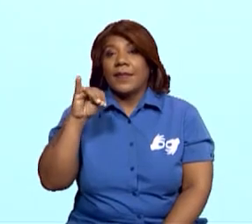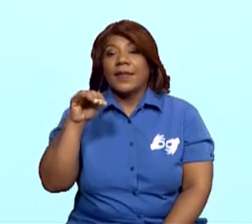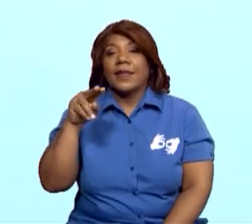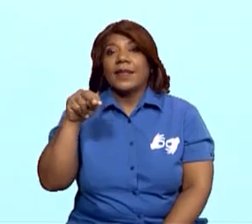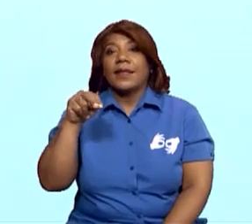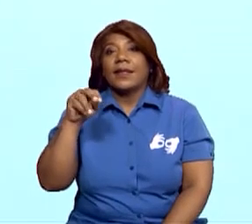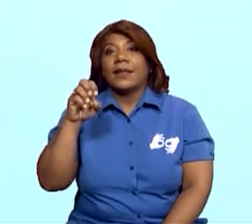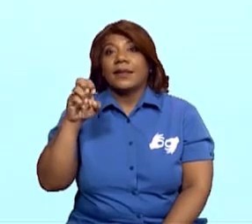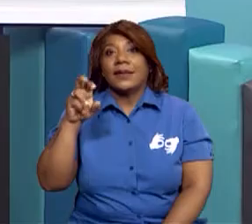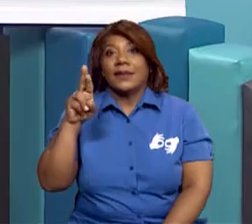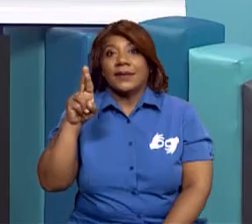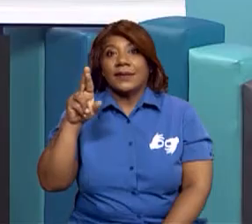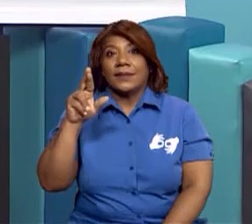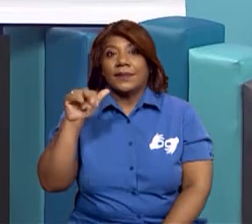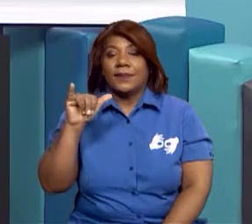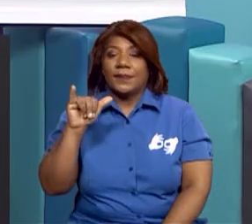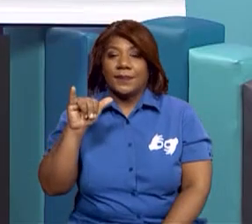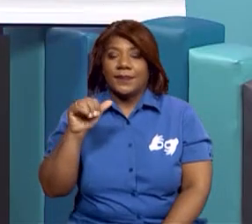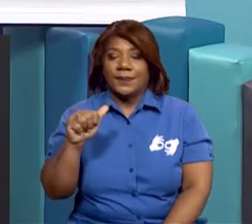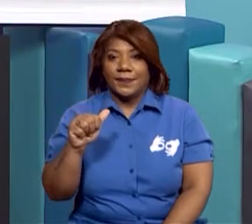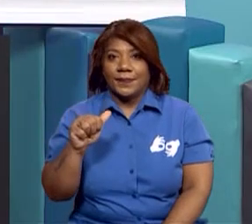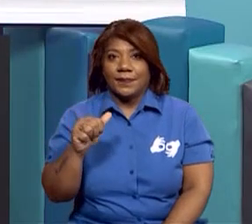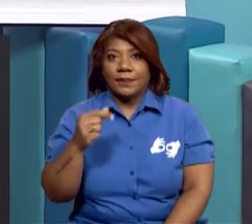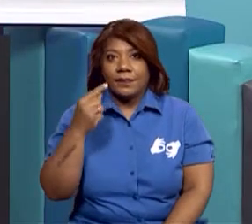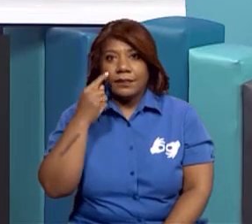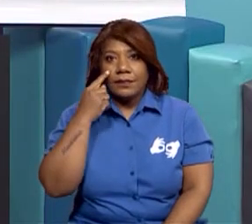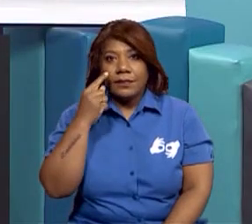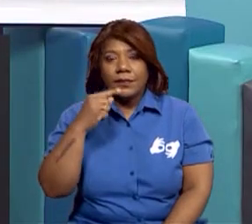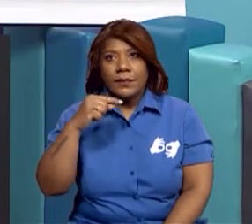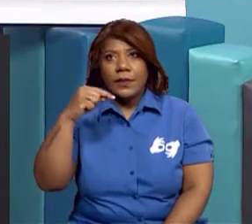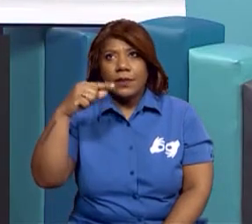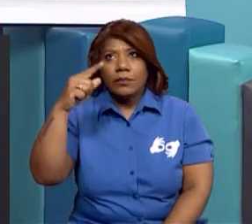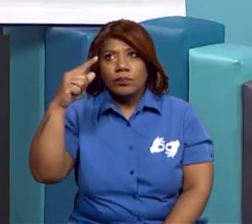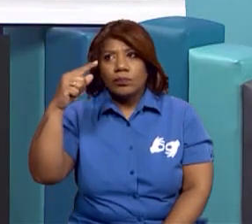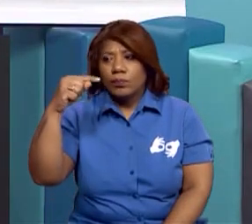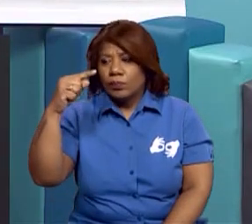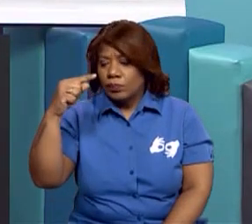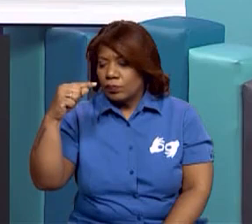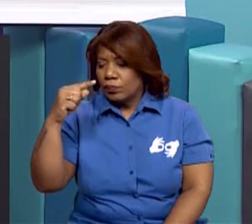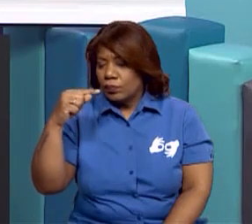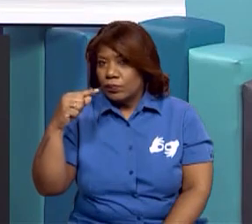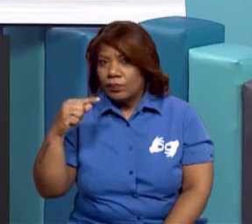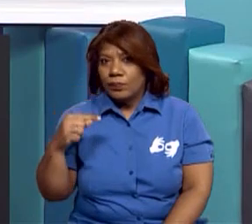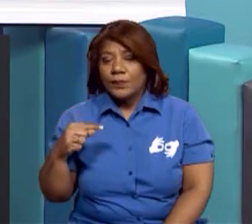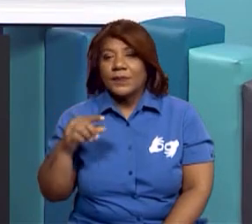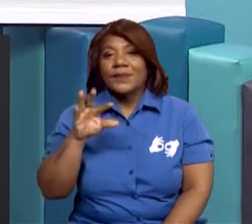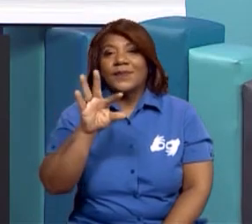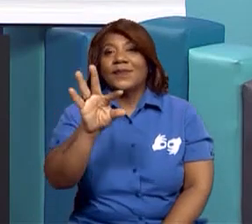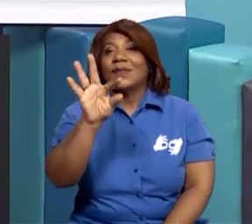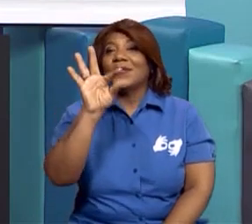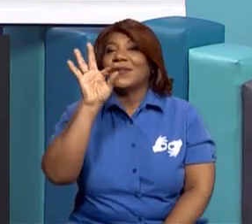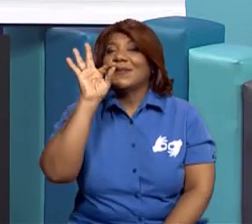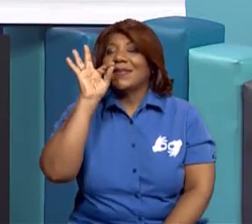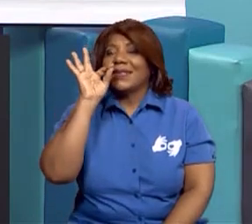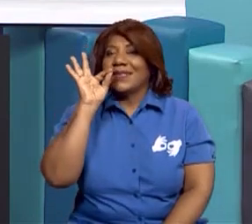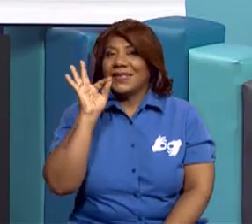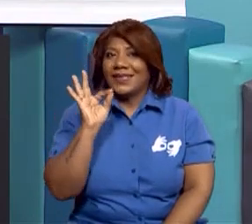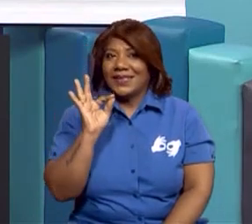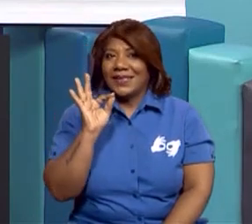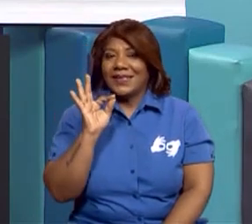¿ok? Bien, cuando observes muy bien esas imágenes, vas a tener cuidado en seleccionar. Recuerda que también la puedes